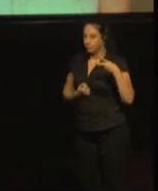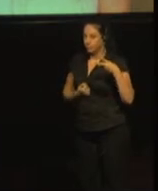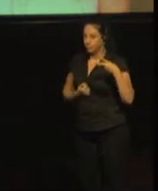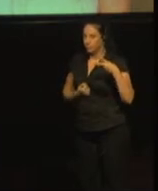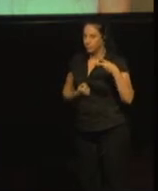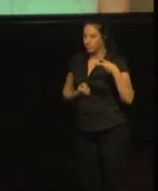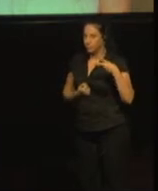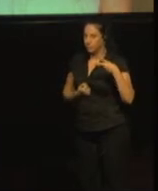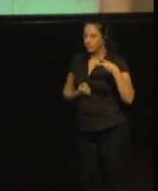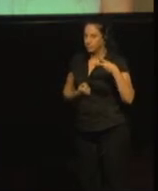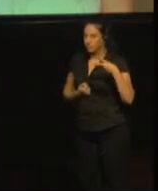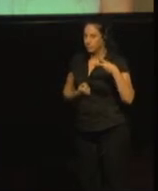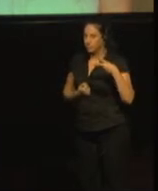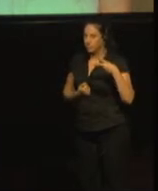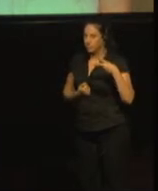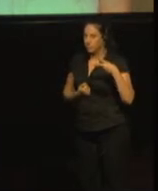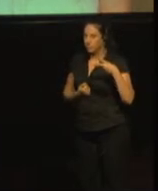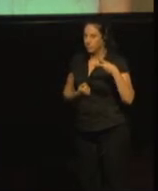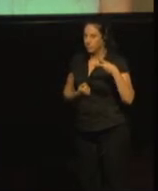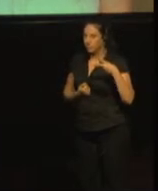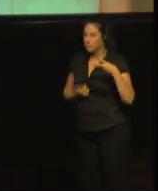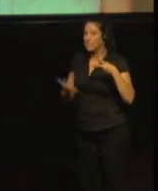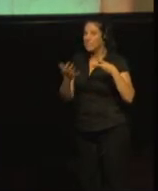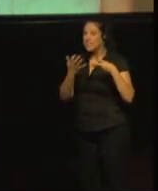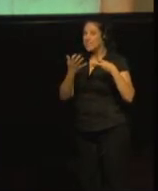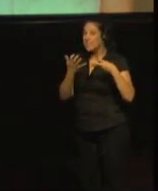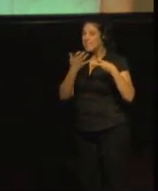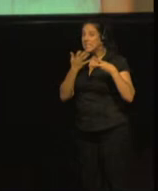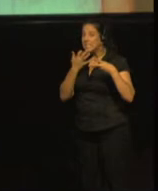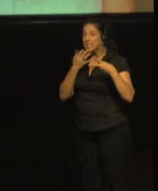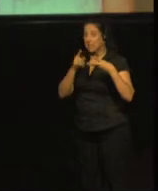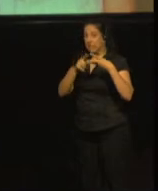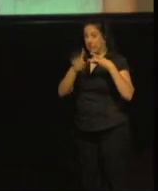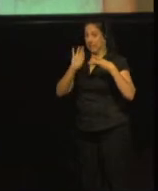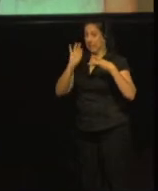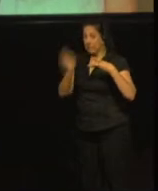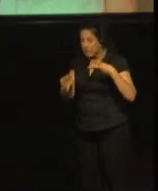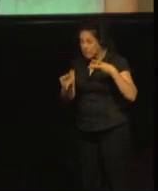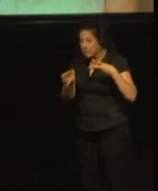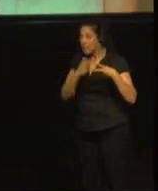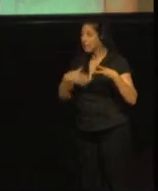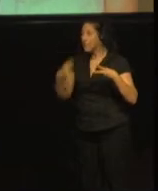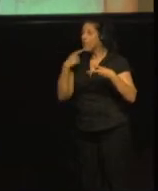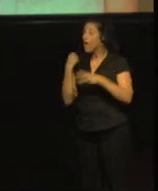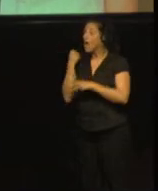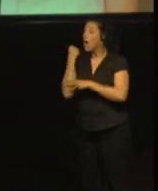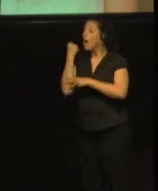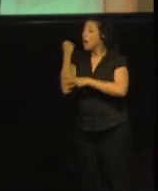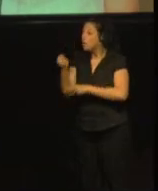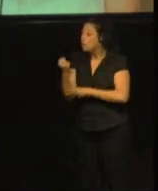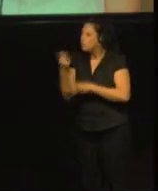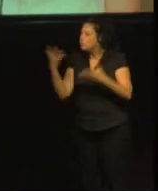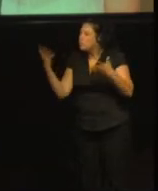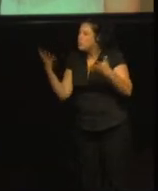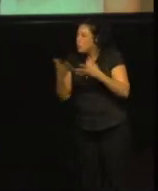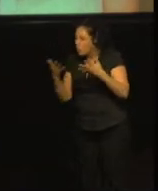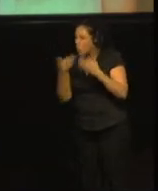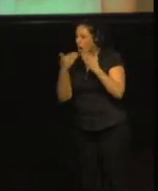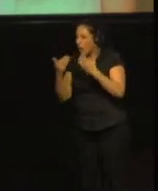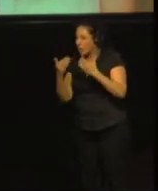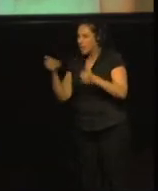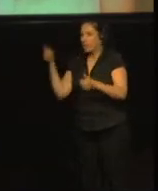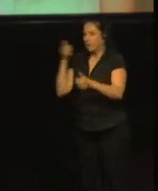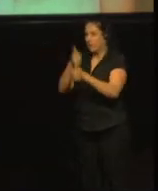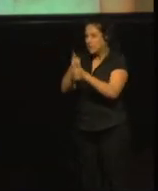Si es así, el apoyo se brinda en modo de asistencia. Sí,